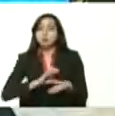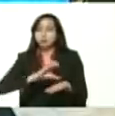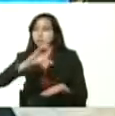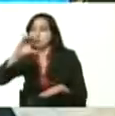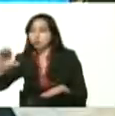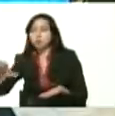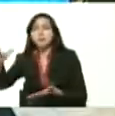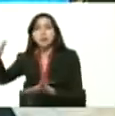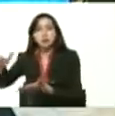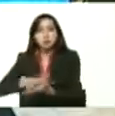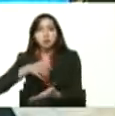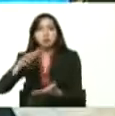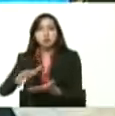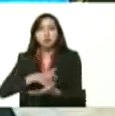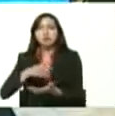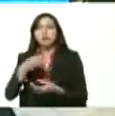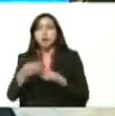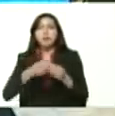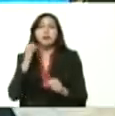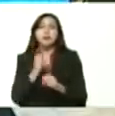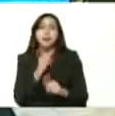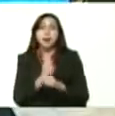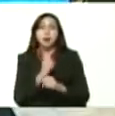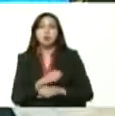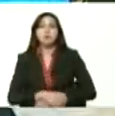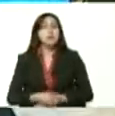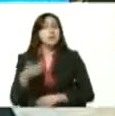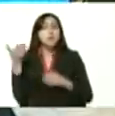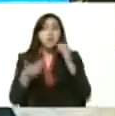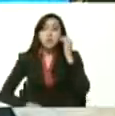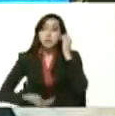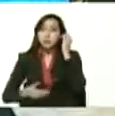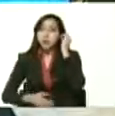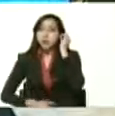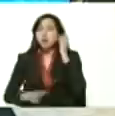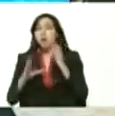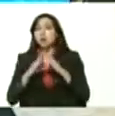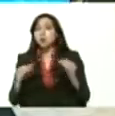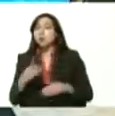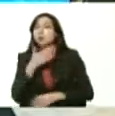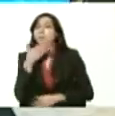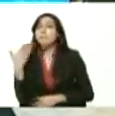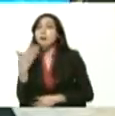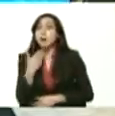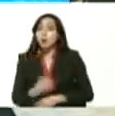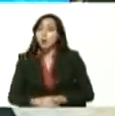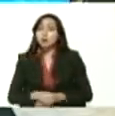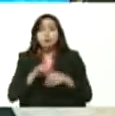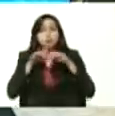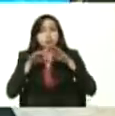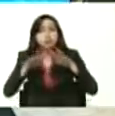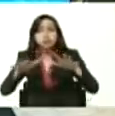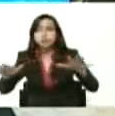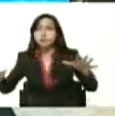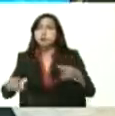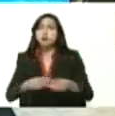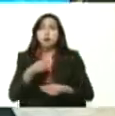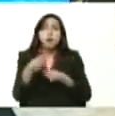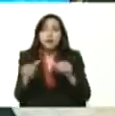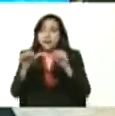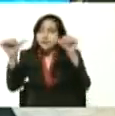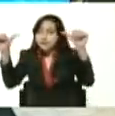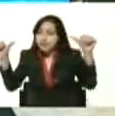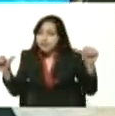las cosechas es muy importante todo lo demás tenemos que mejorarlo la distribución sistema de